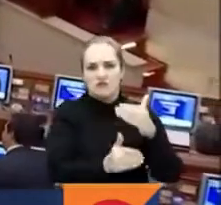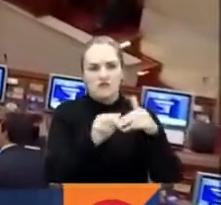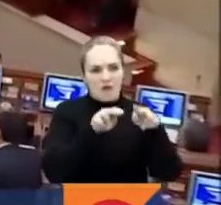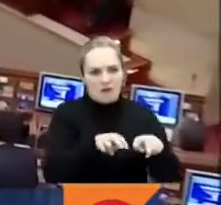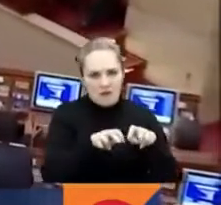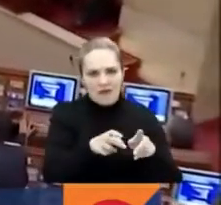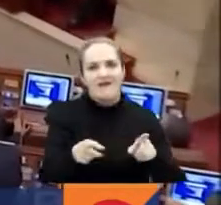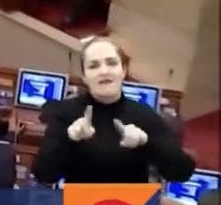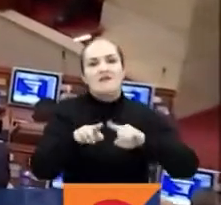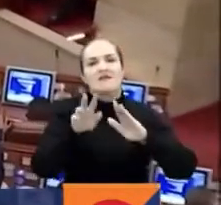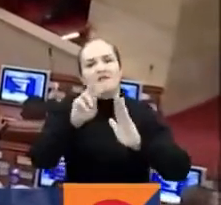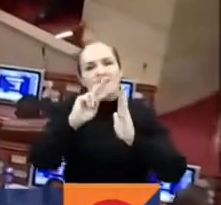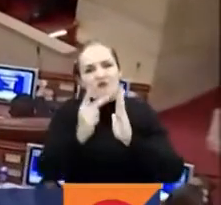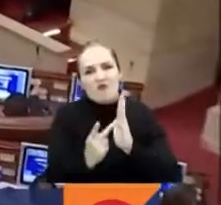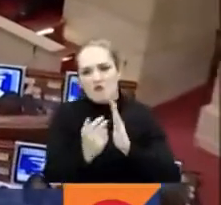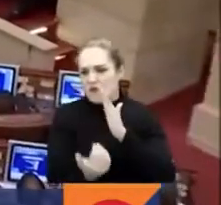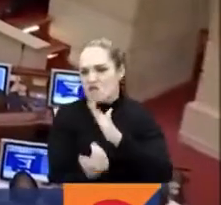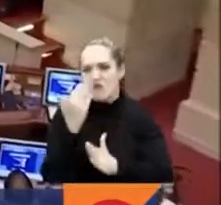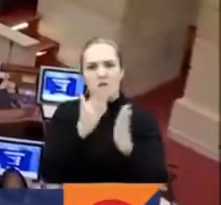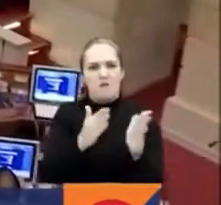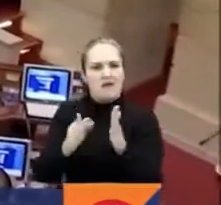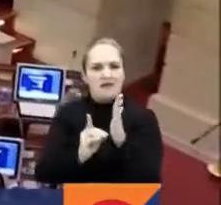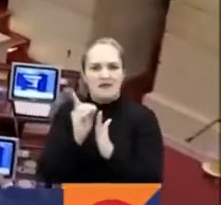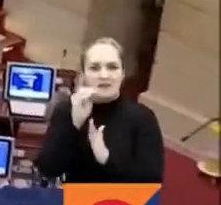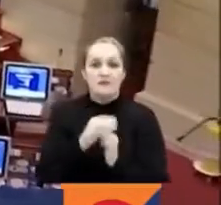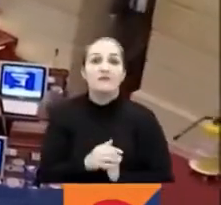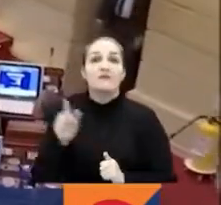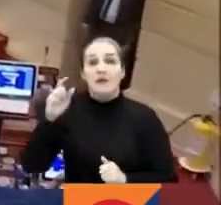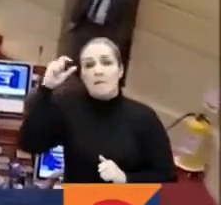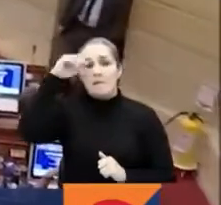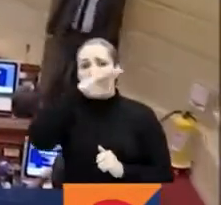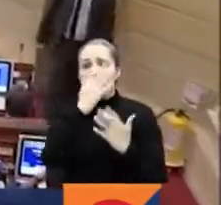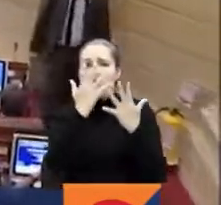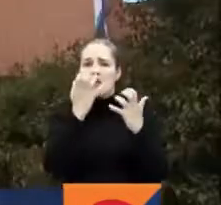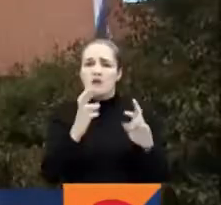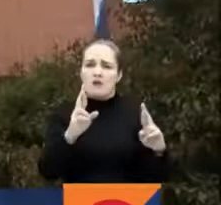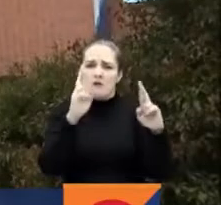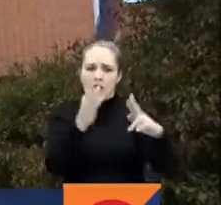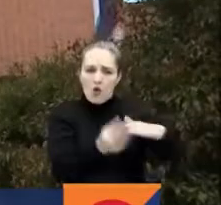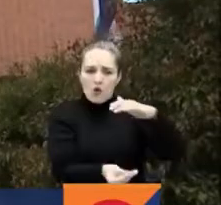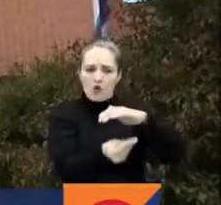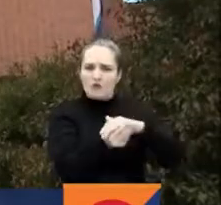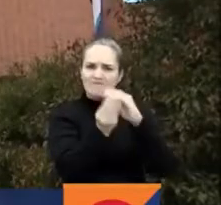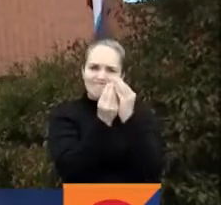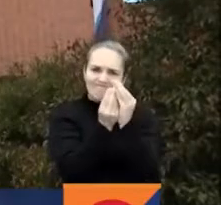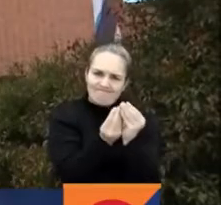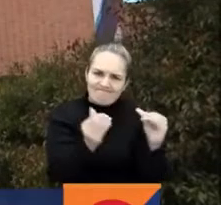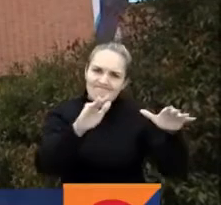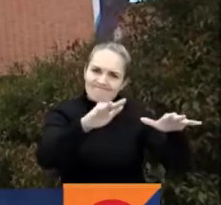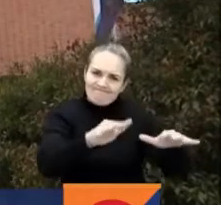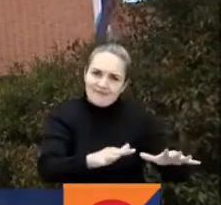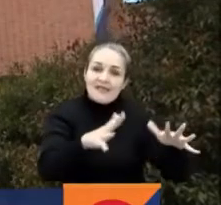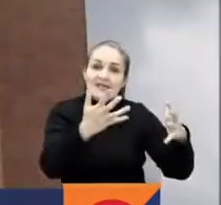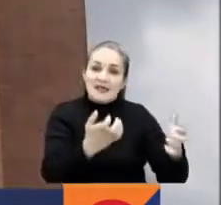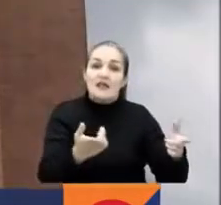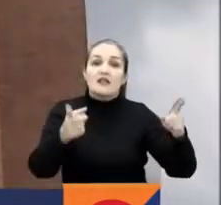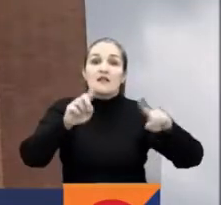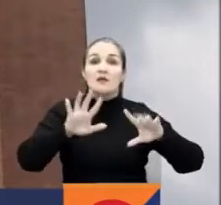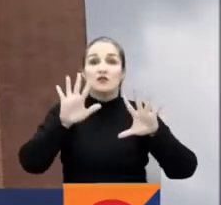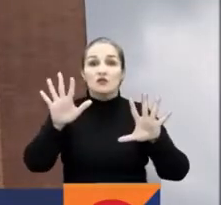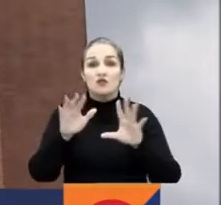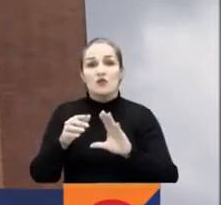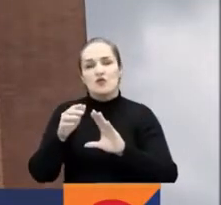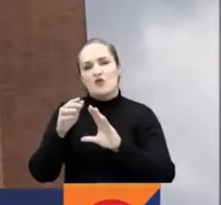gobierno de Gustavo Petro busca combatir la corrupción y de paso reformar la registraduría y el Consejo Nacional Electoral para convertirlos